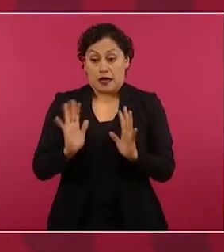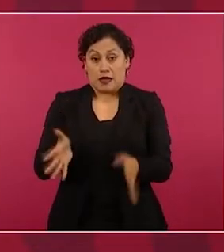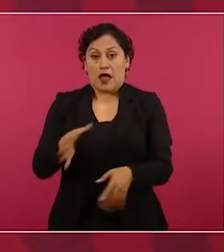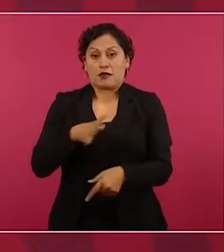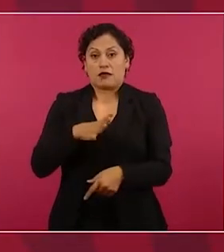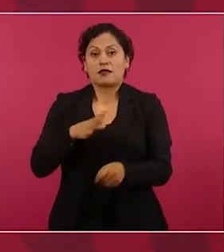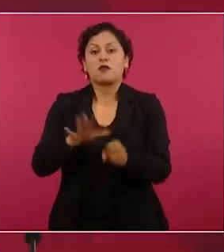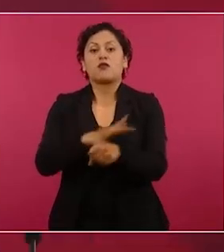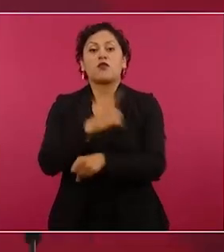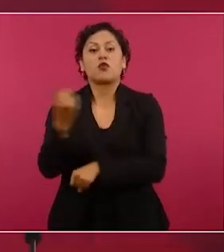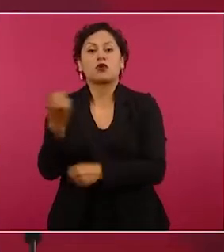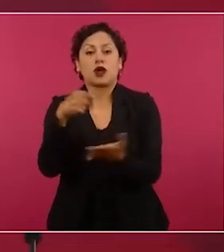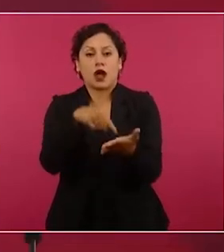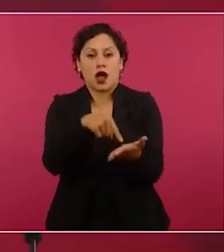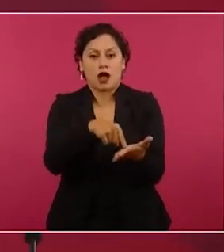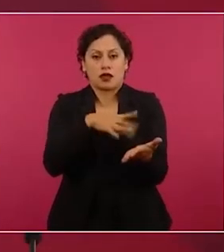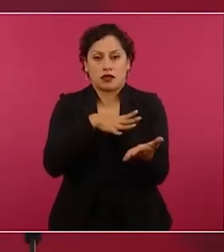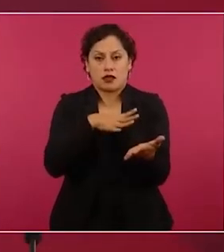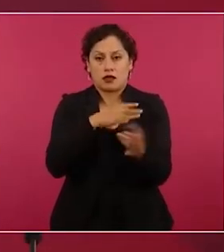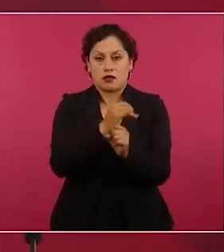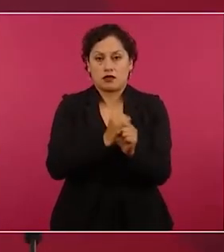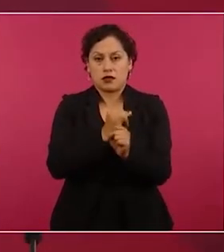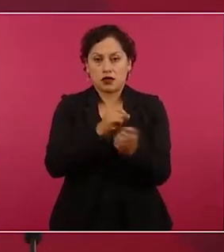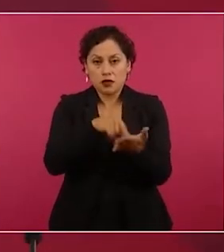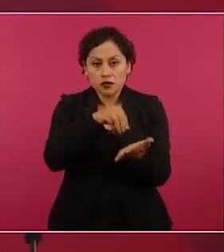y vienen cinco miembros del Ejército,